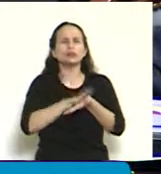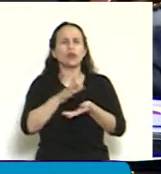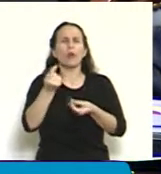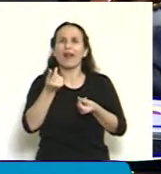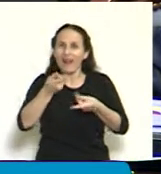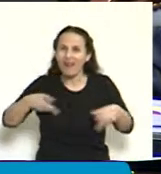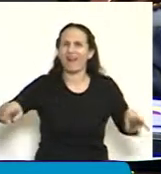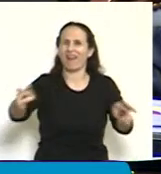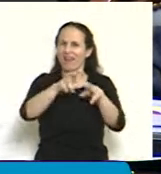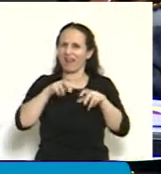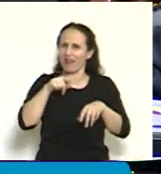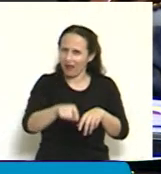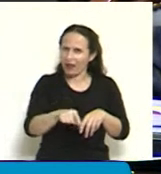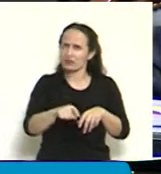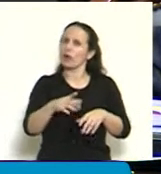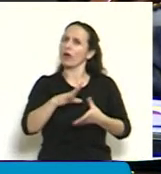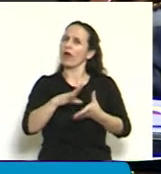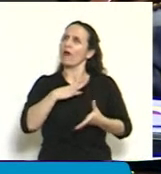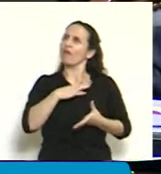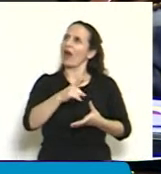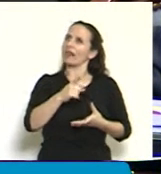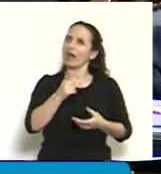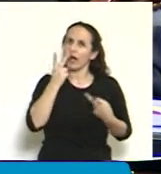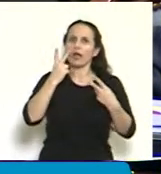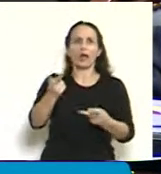ingresos por no reconocer la inflación.